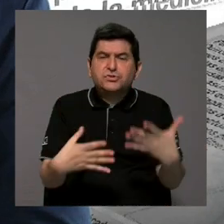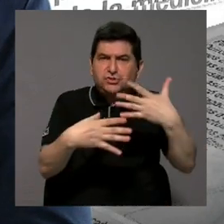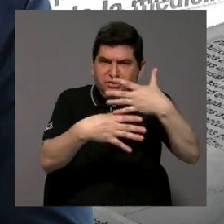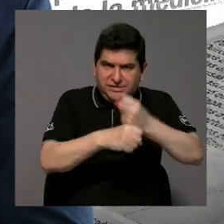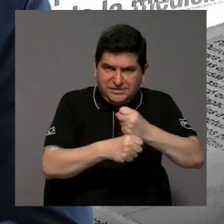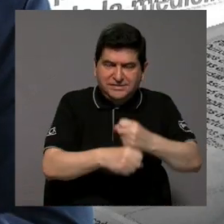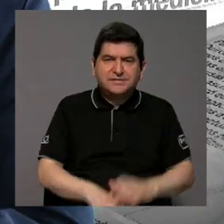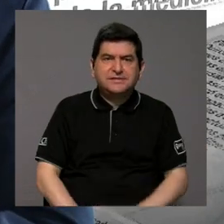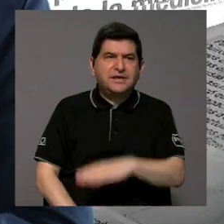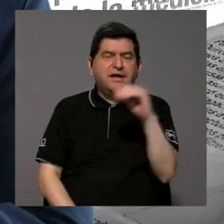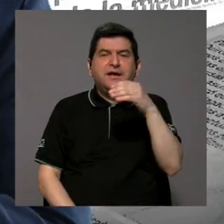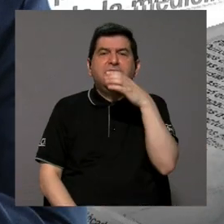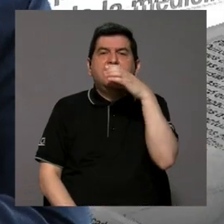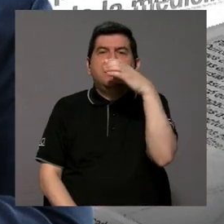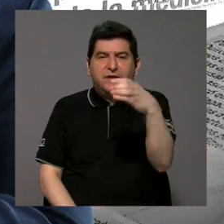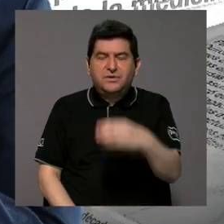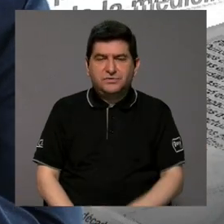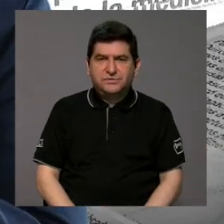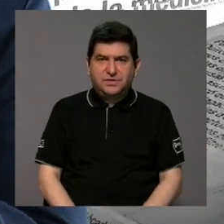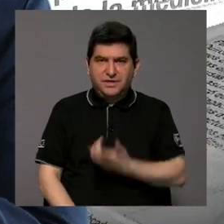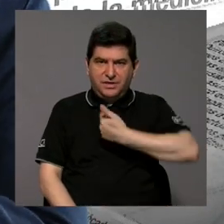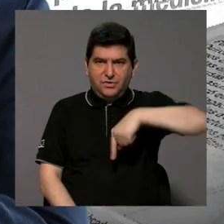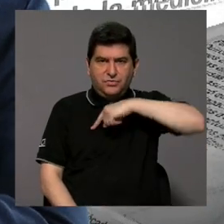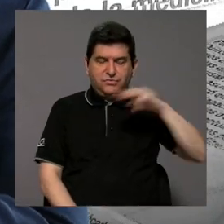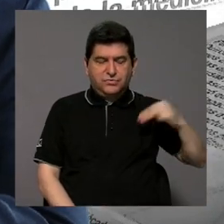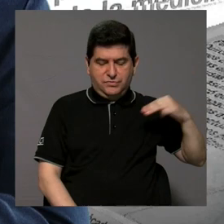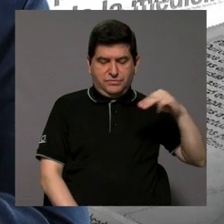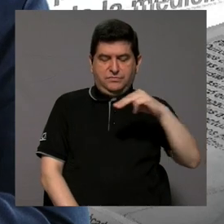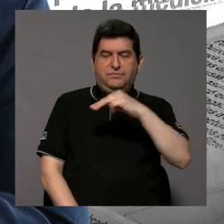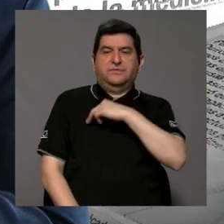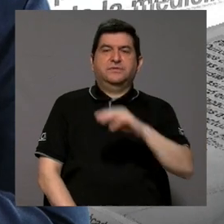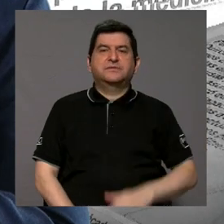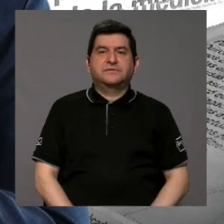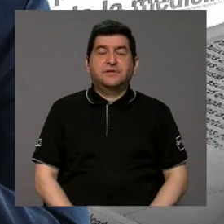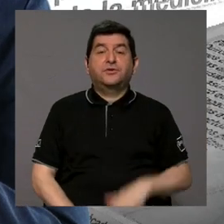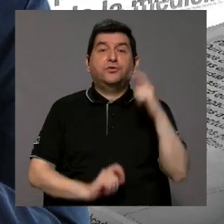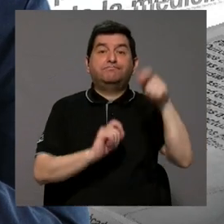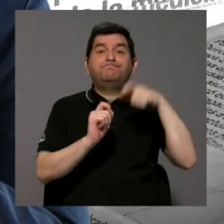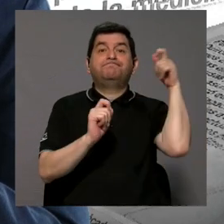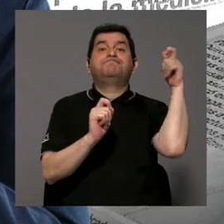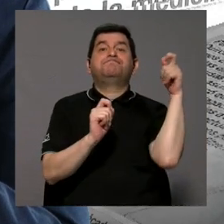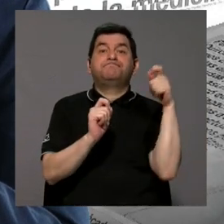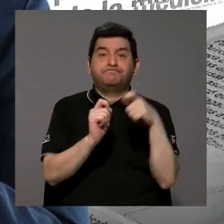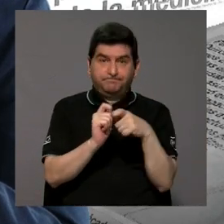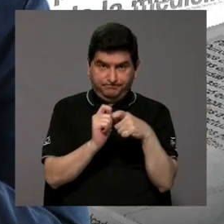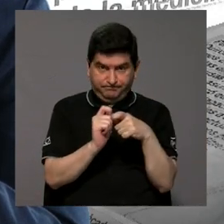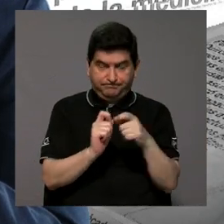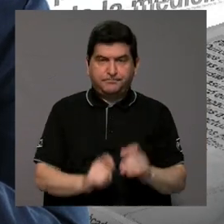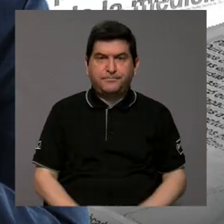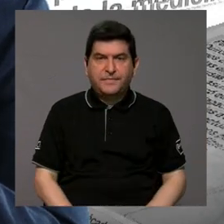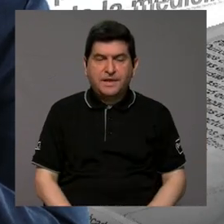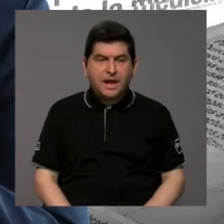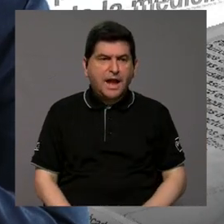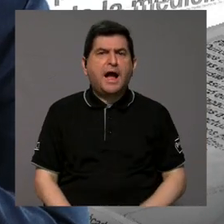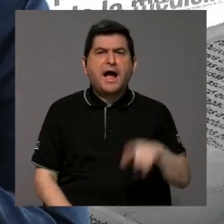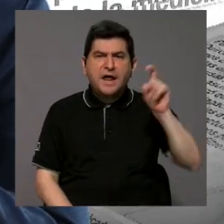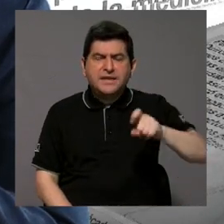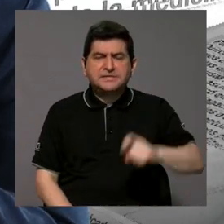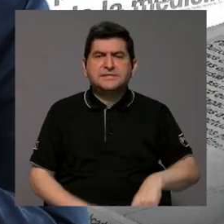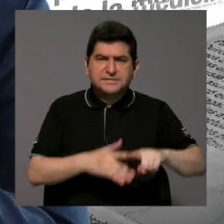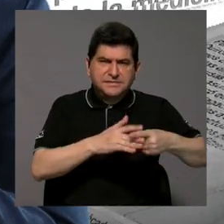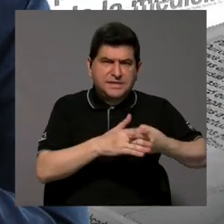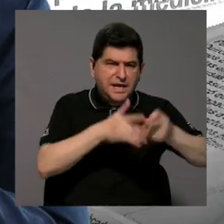y las recomendaciones que hacemos a los ministerios, es que precisamente se formen a los